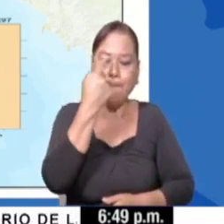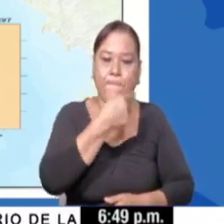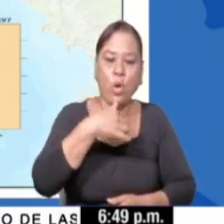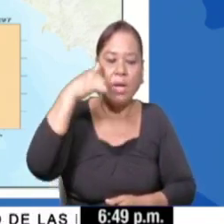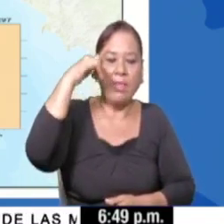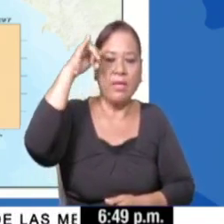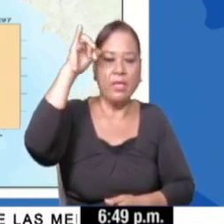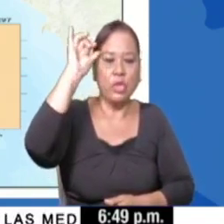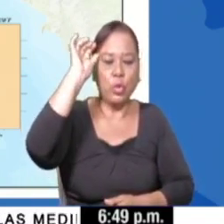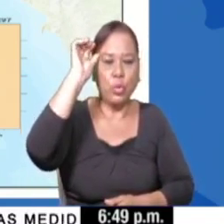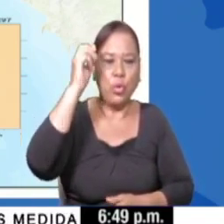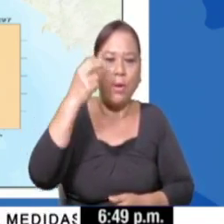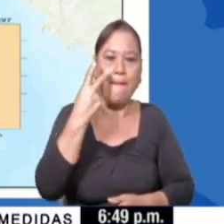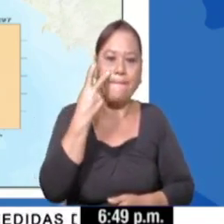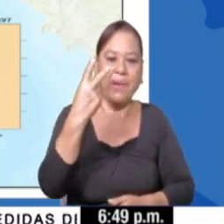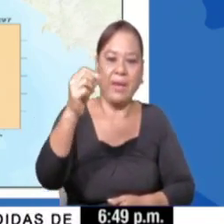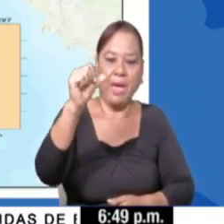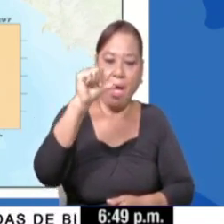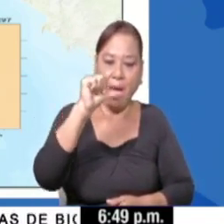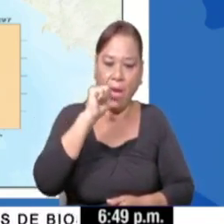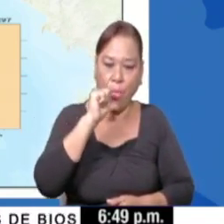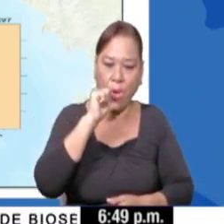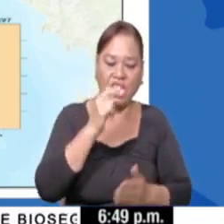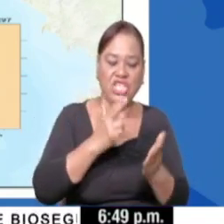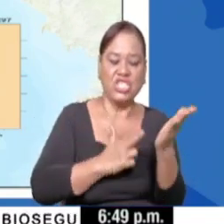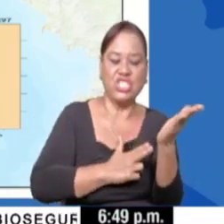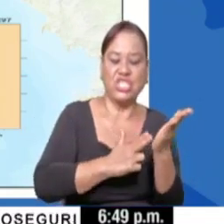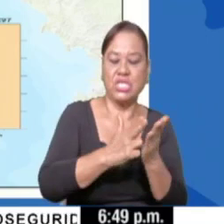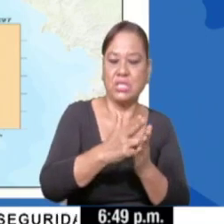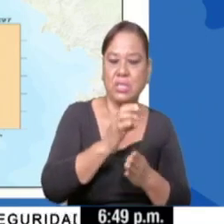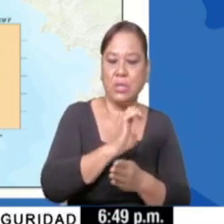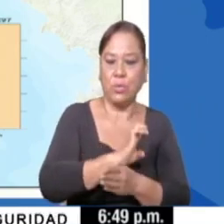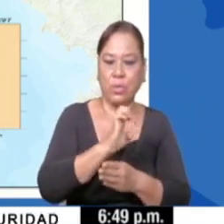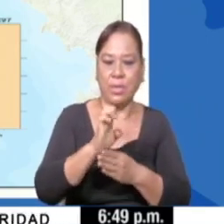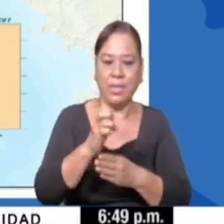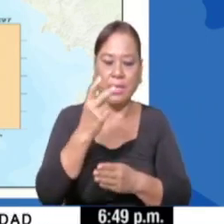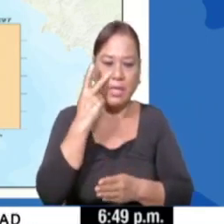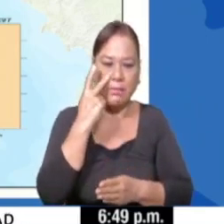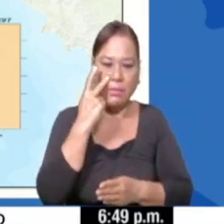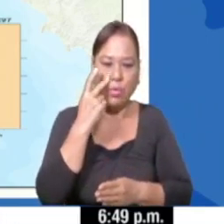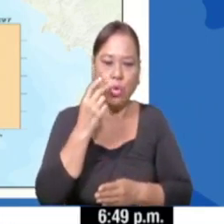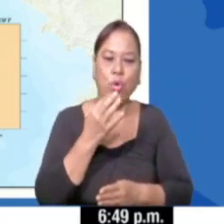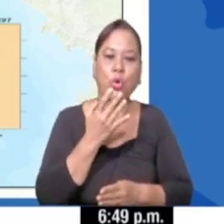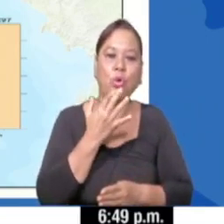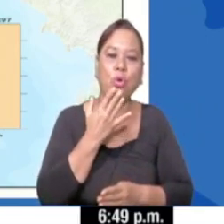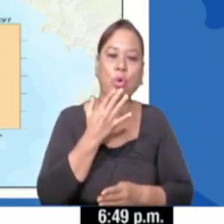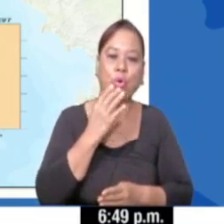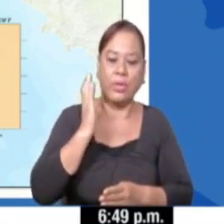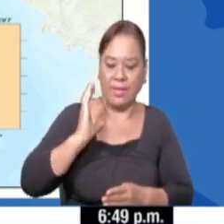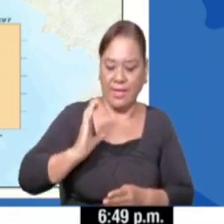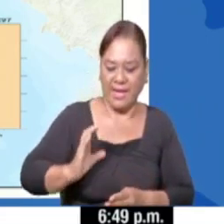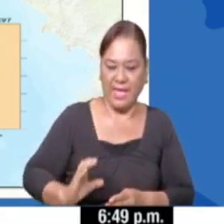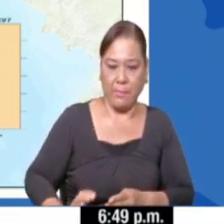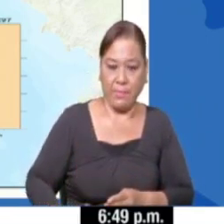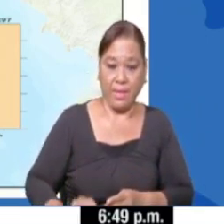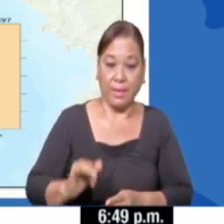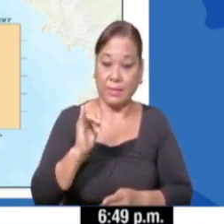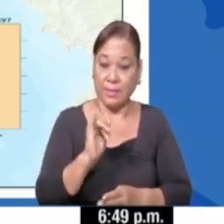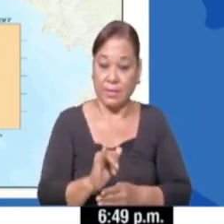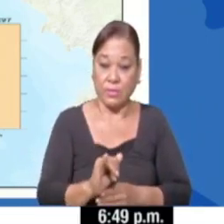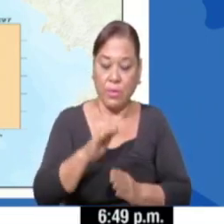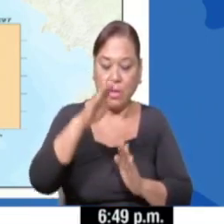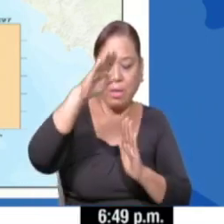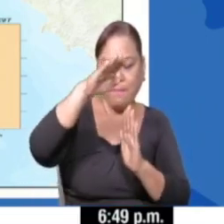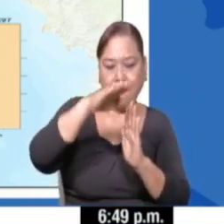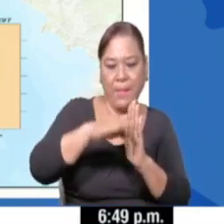Chiriquí y Cocle, que tienen el color más intenso en crema, que presentan la tasa de incidencia baja.